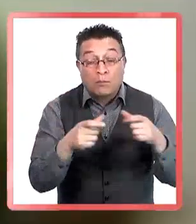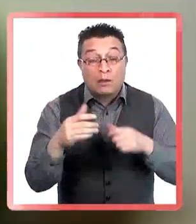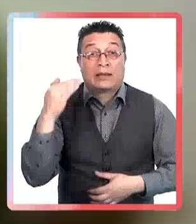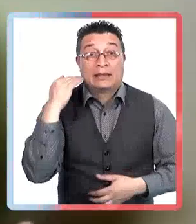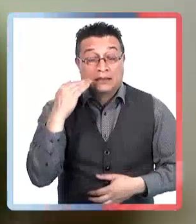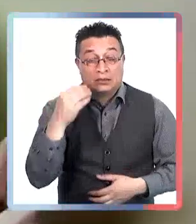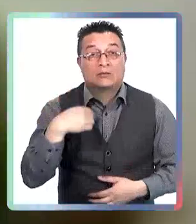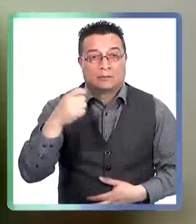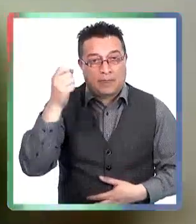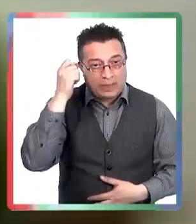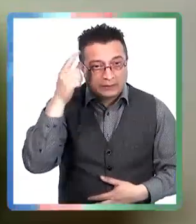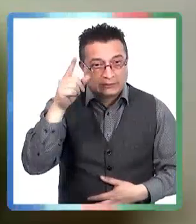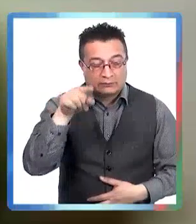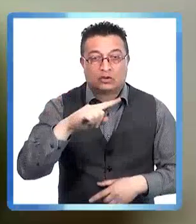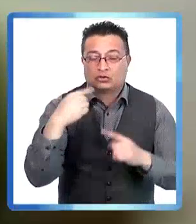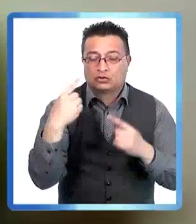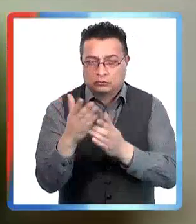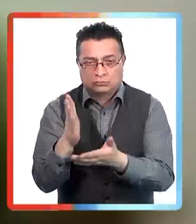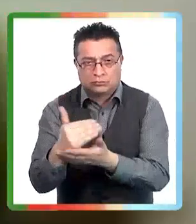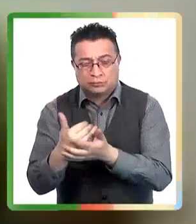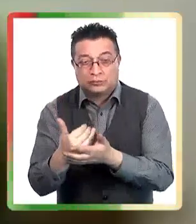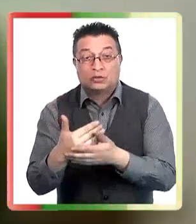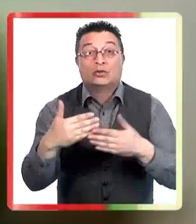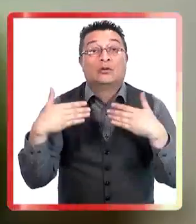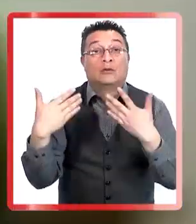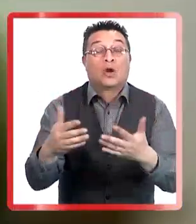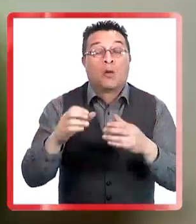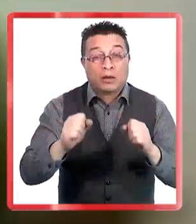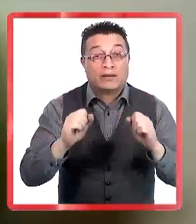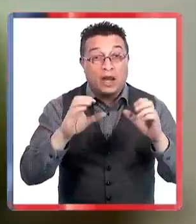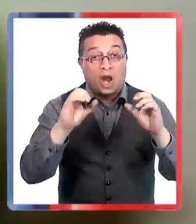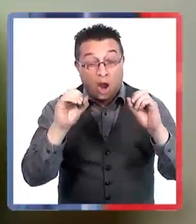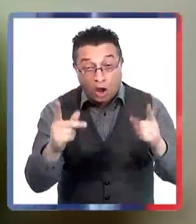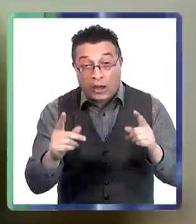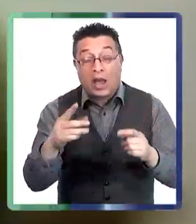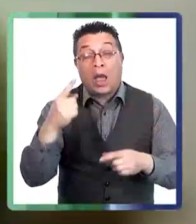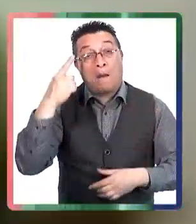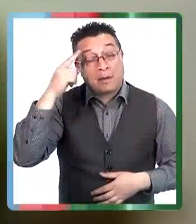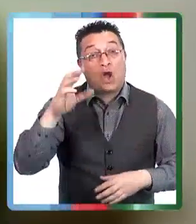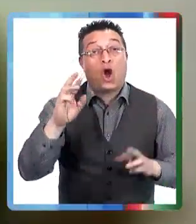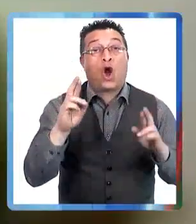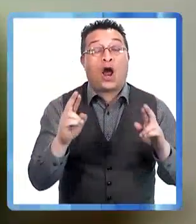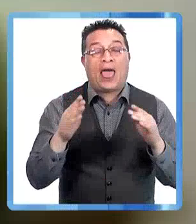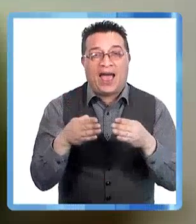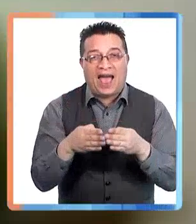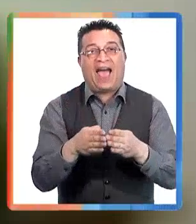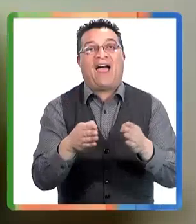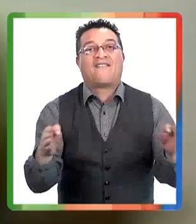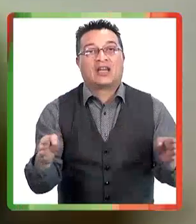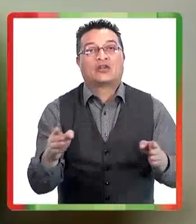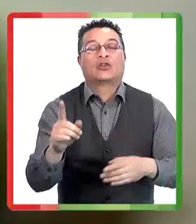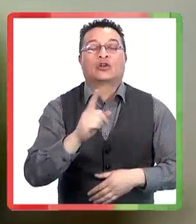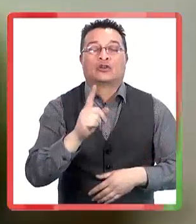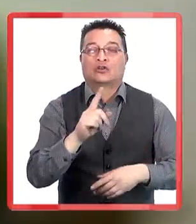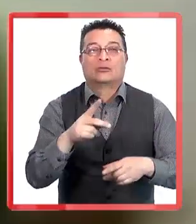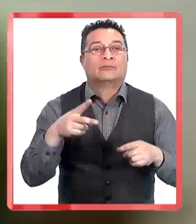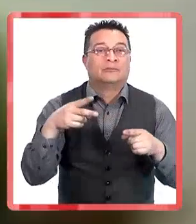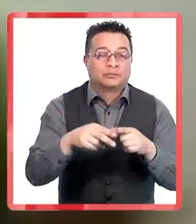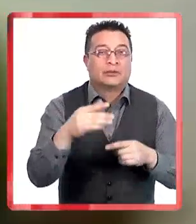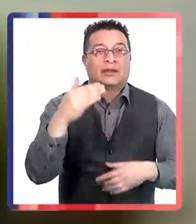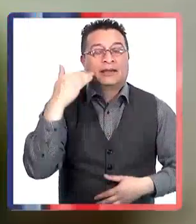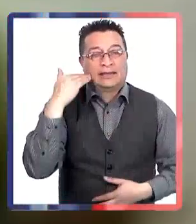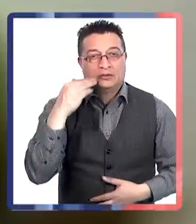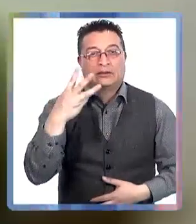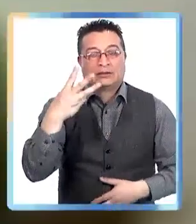infantiles, entiendo si con todas las medidas de protección al aire libre se puede hacer, ok, pero ojalá sea en ambientes abiertos y no exponiendo a